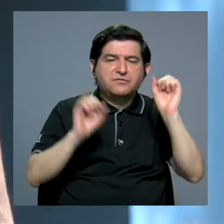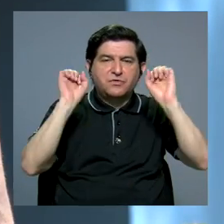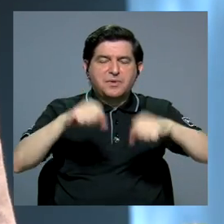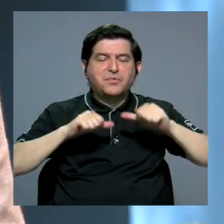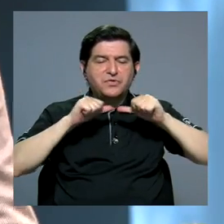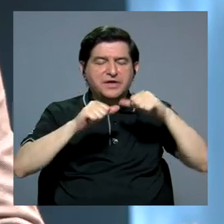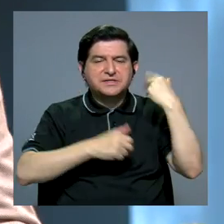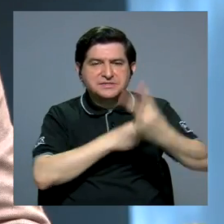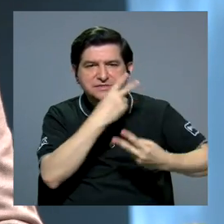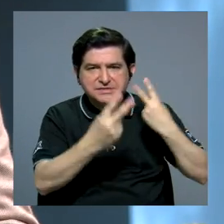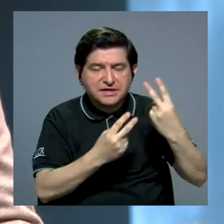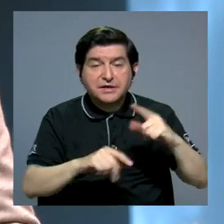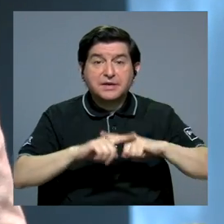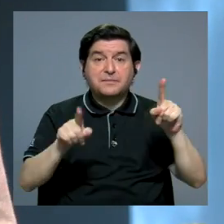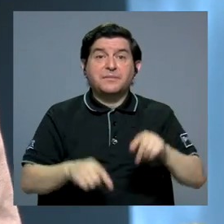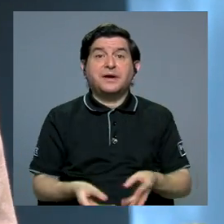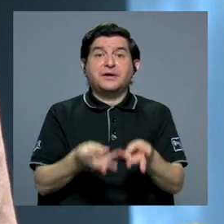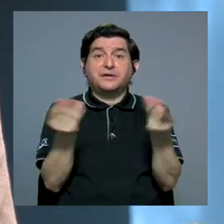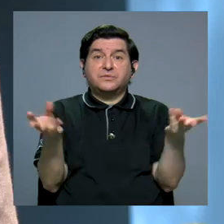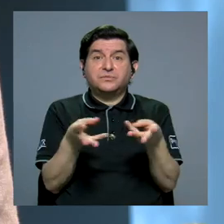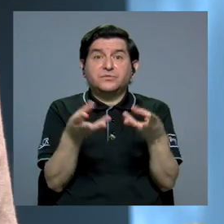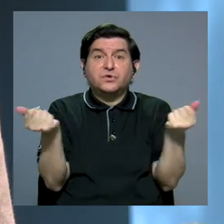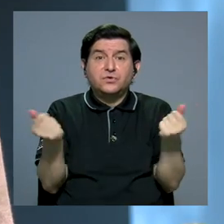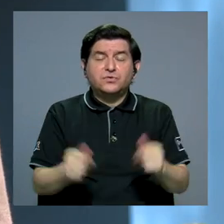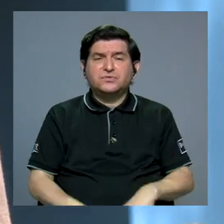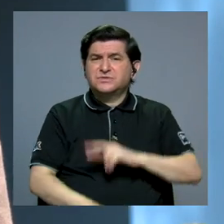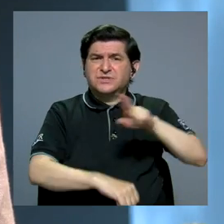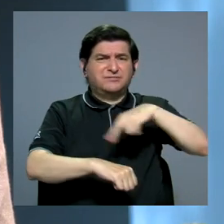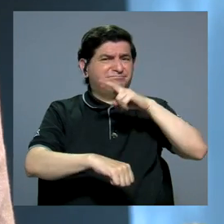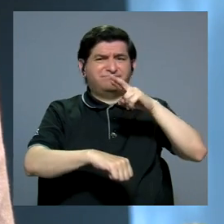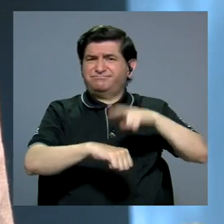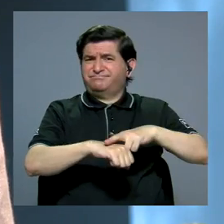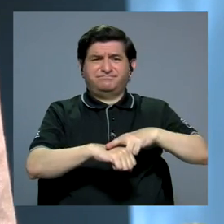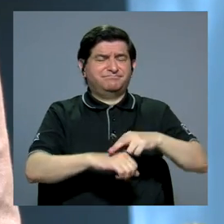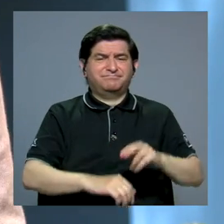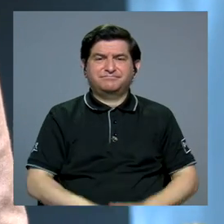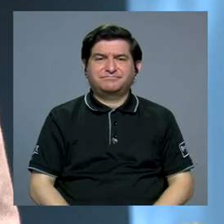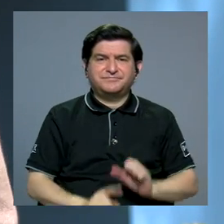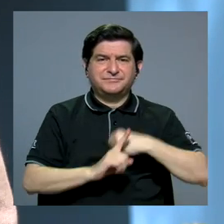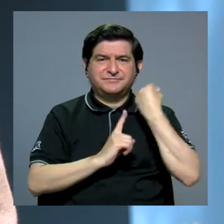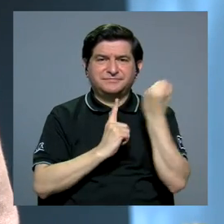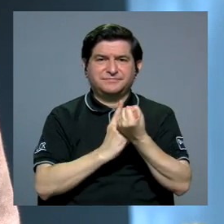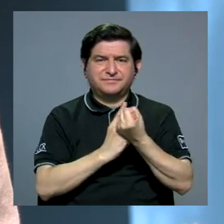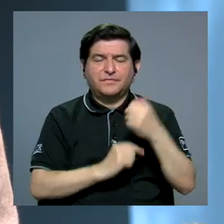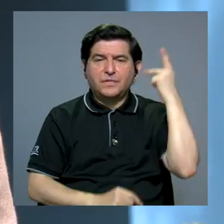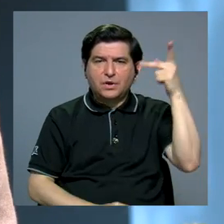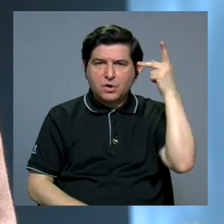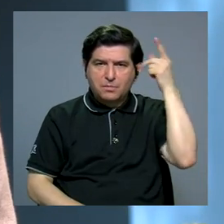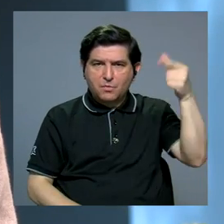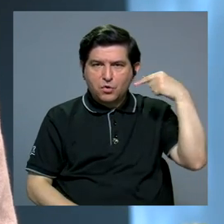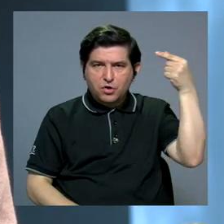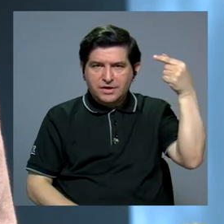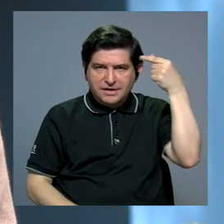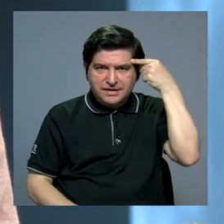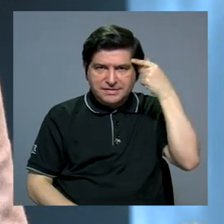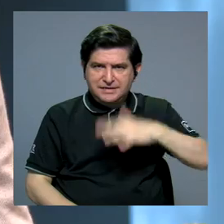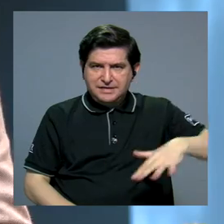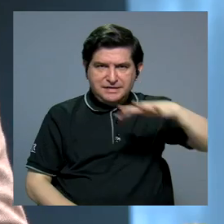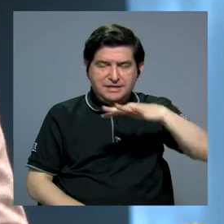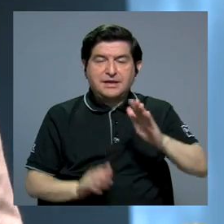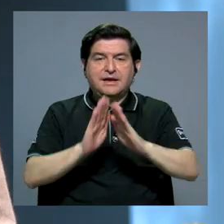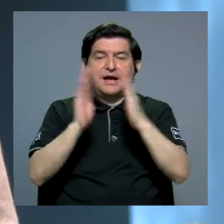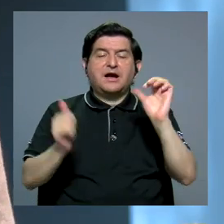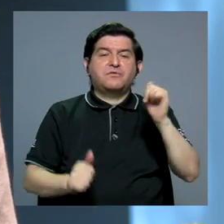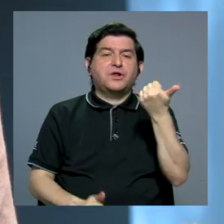continuar el viaje, pero eso ha generado, digamos, esa irregularización, ¿verdad? La política del Estado, al parecer, es